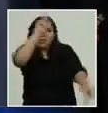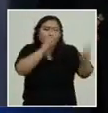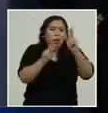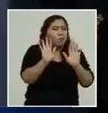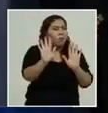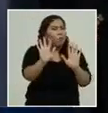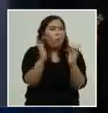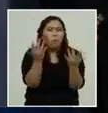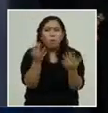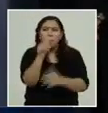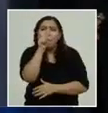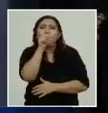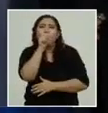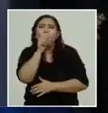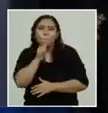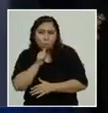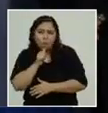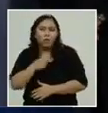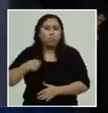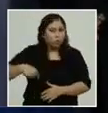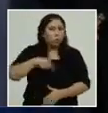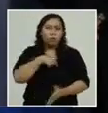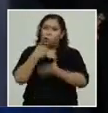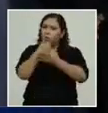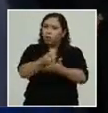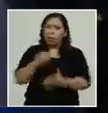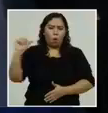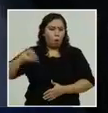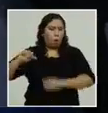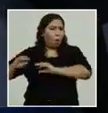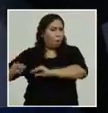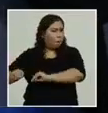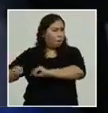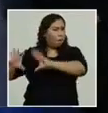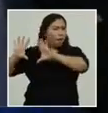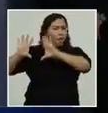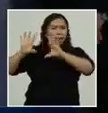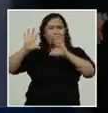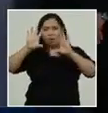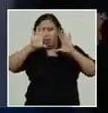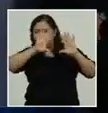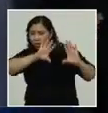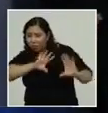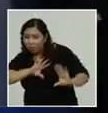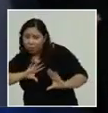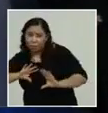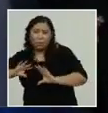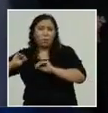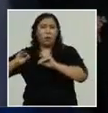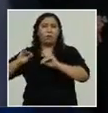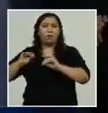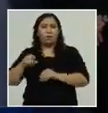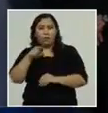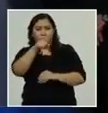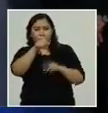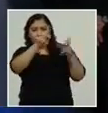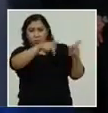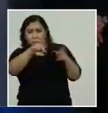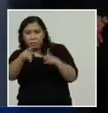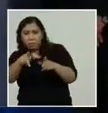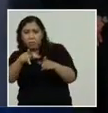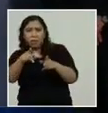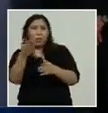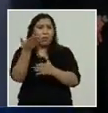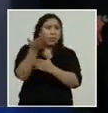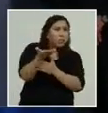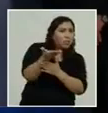toda toda esta noche madrugada tratando de evacuar a todo aquel que solicita